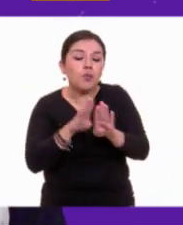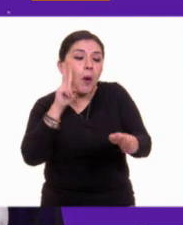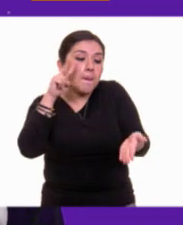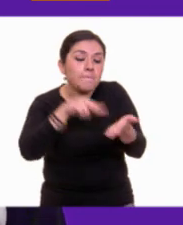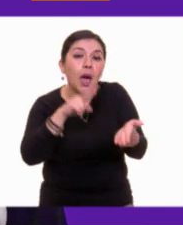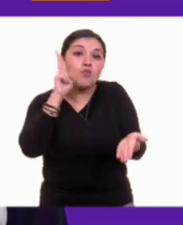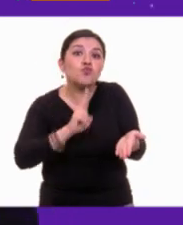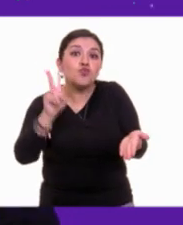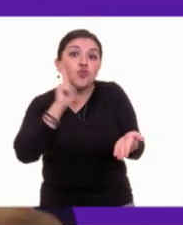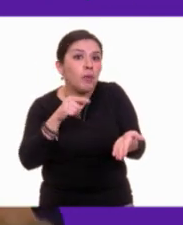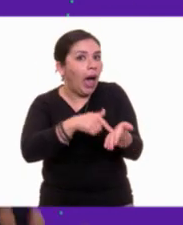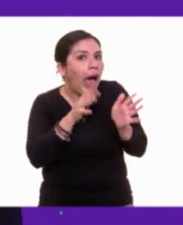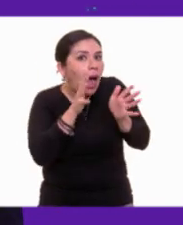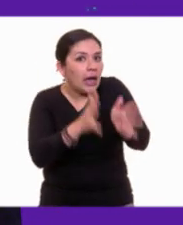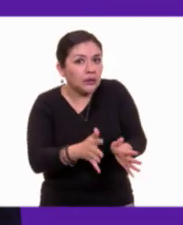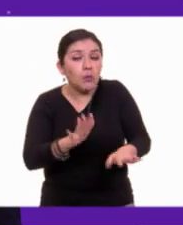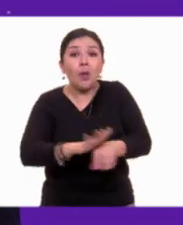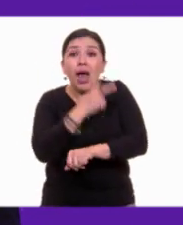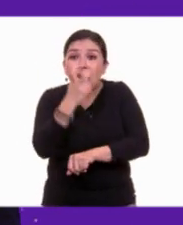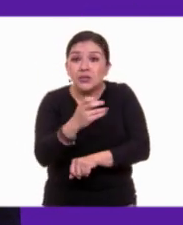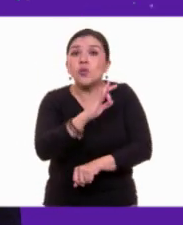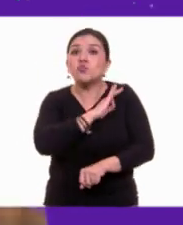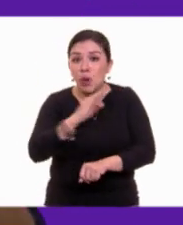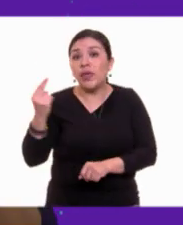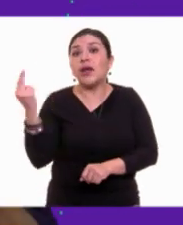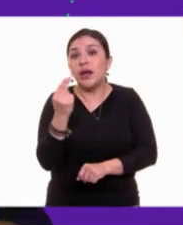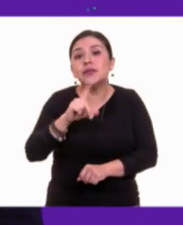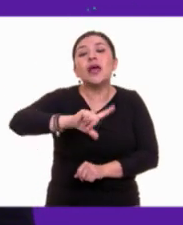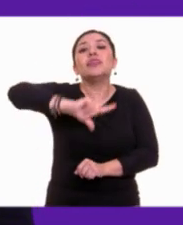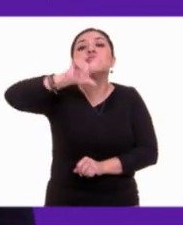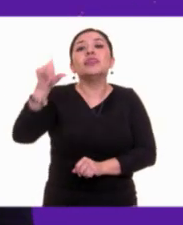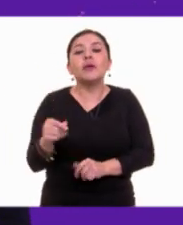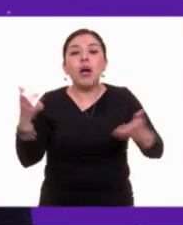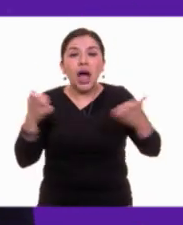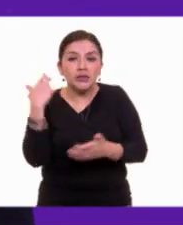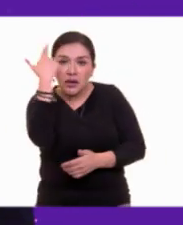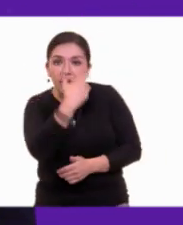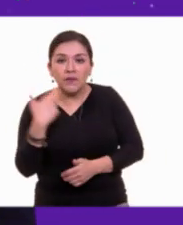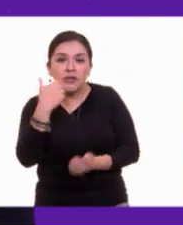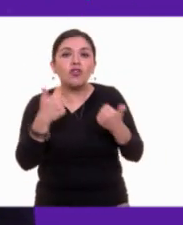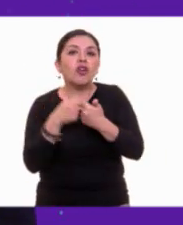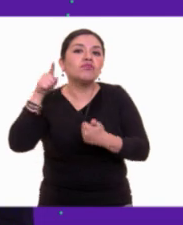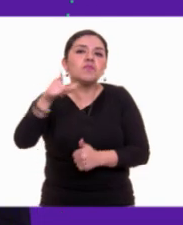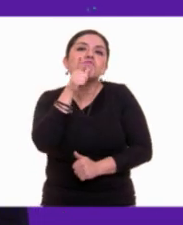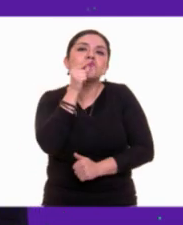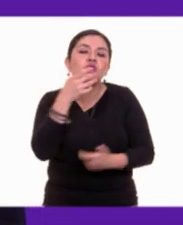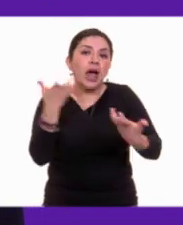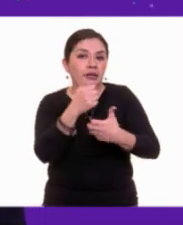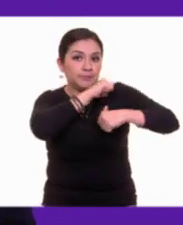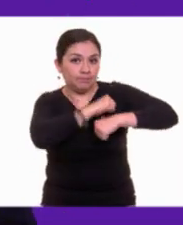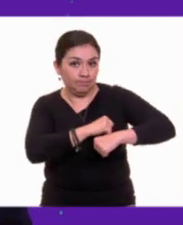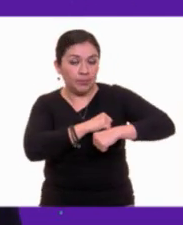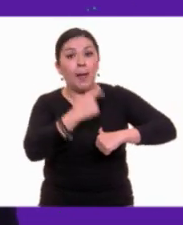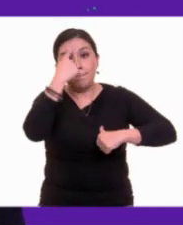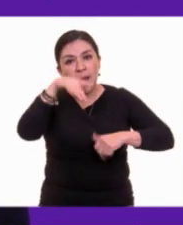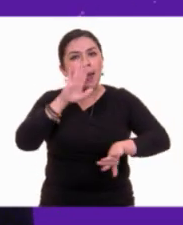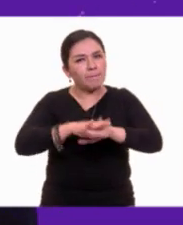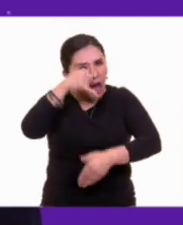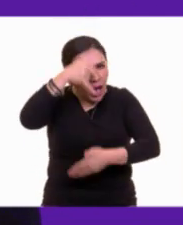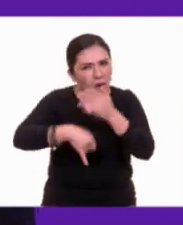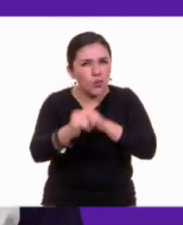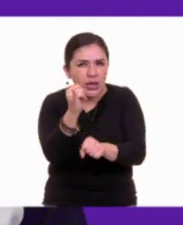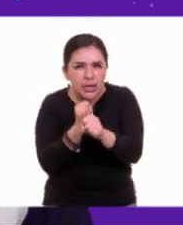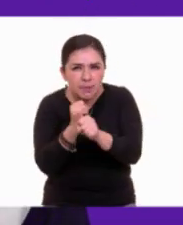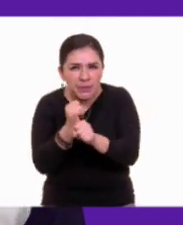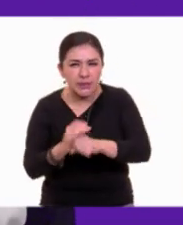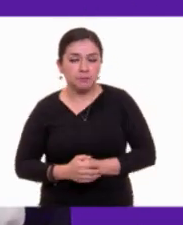evidenció la falta, ya que todo esto puede ser requerido posteriormente por la autoridad ministerial correspondiente para investigar el